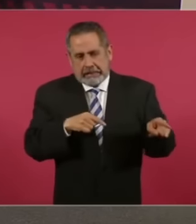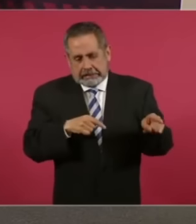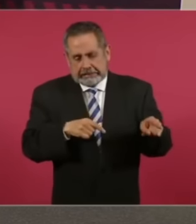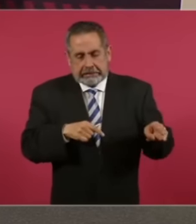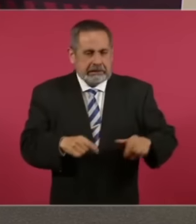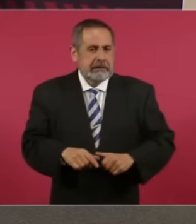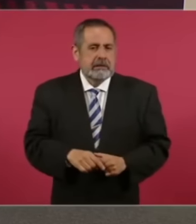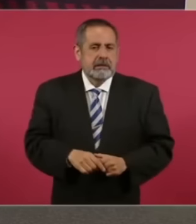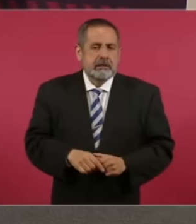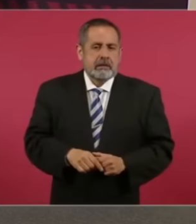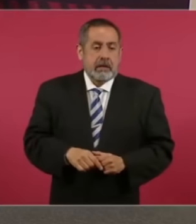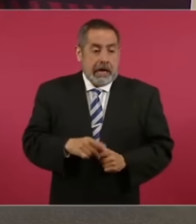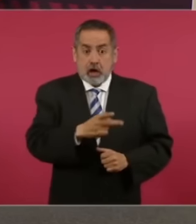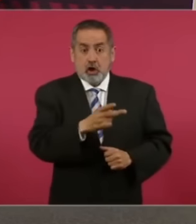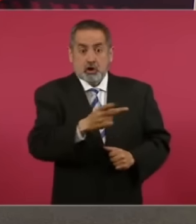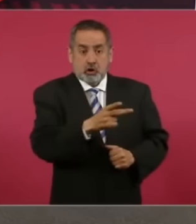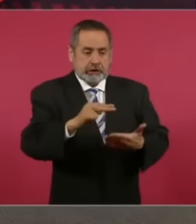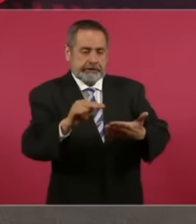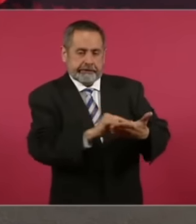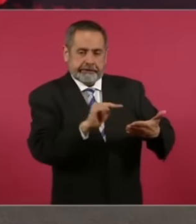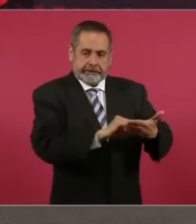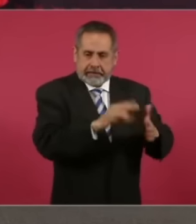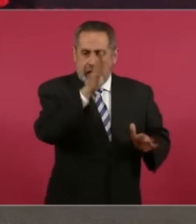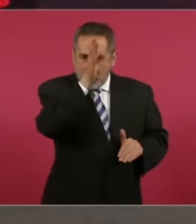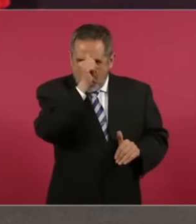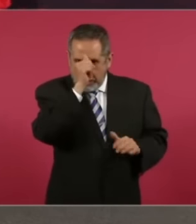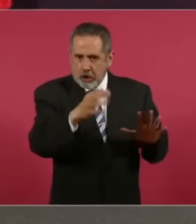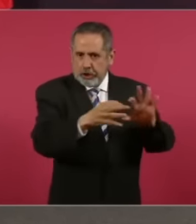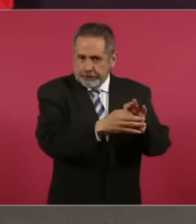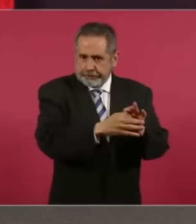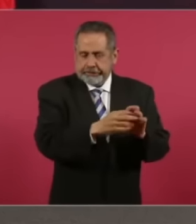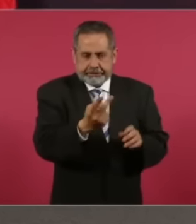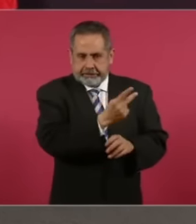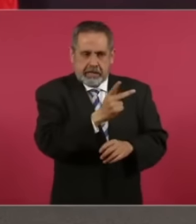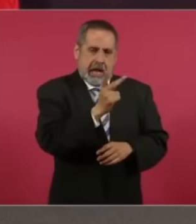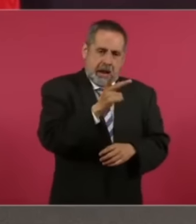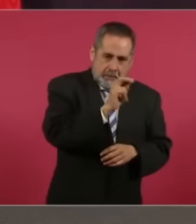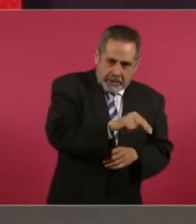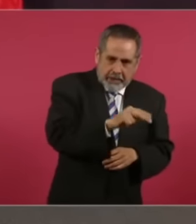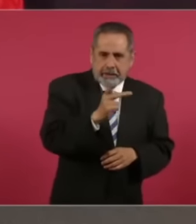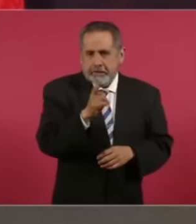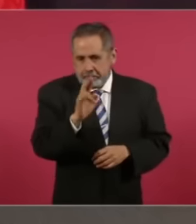Entonces firmaron Un acuerdo Pero lo